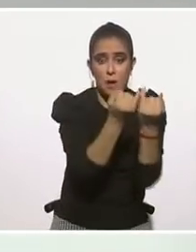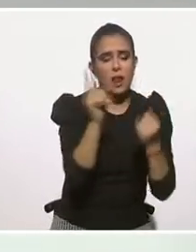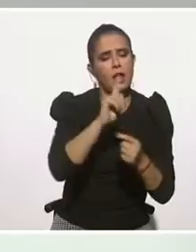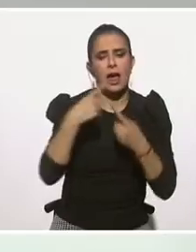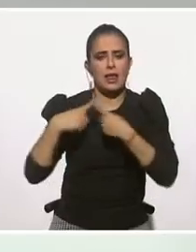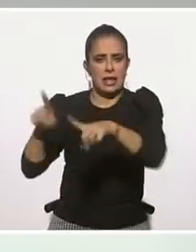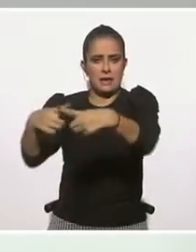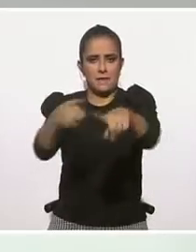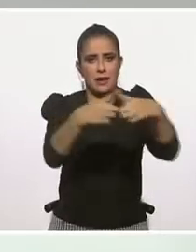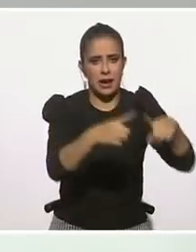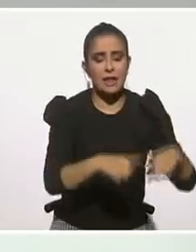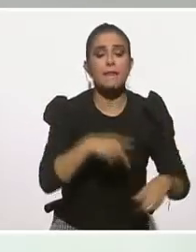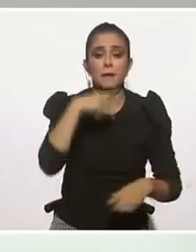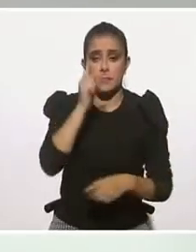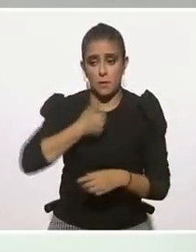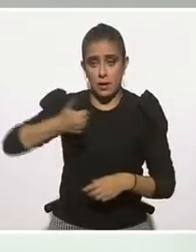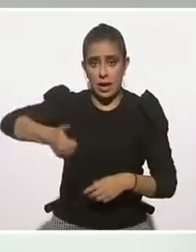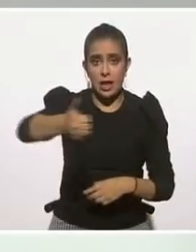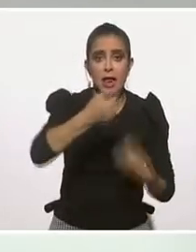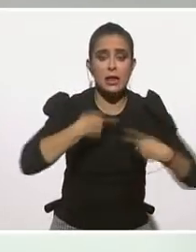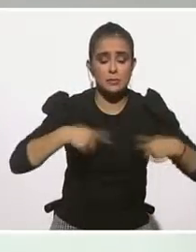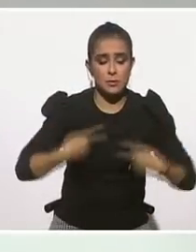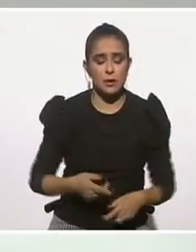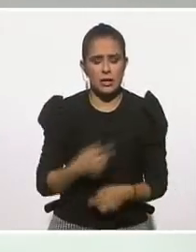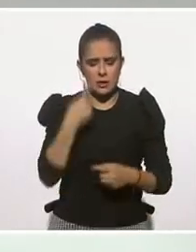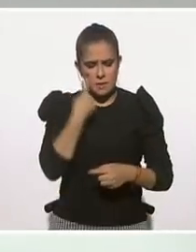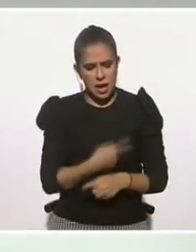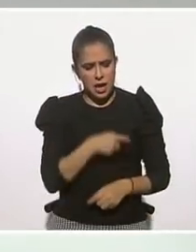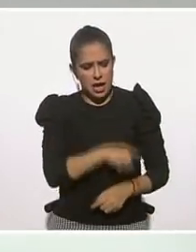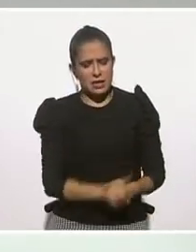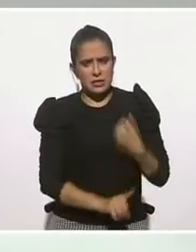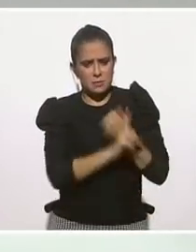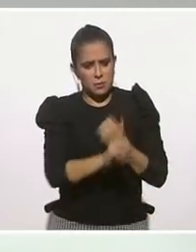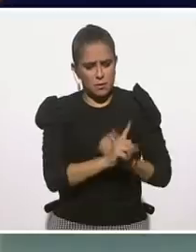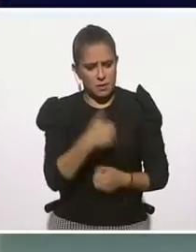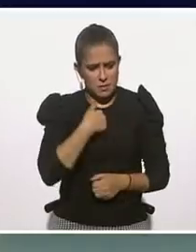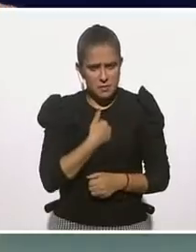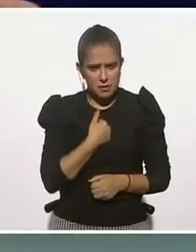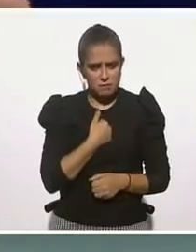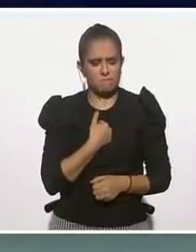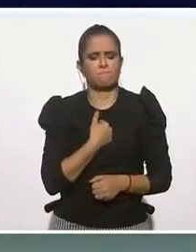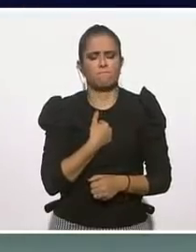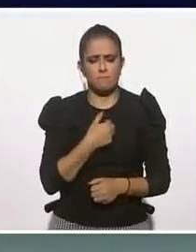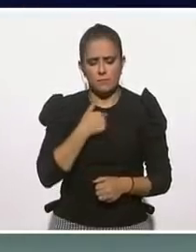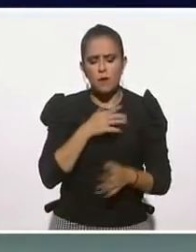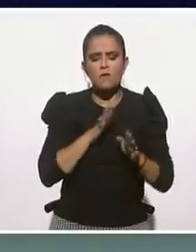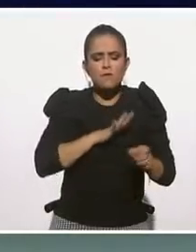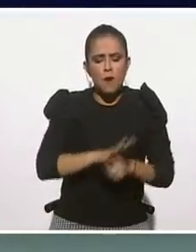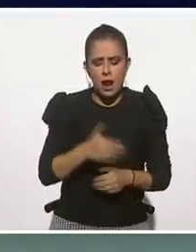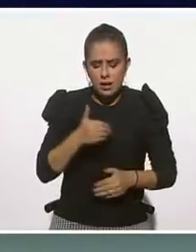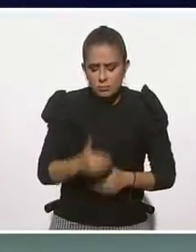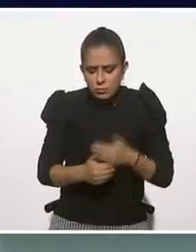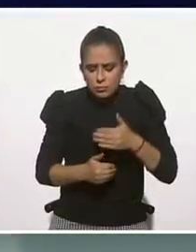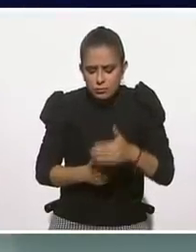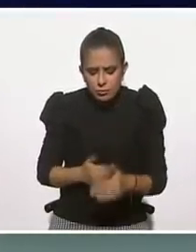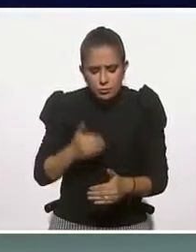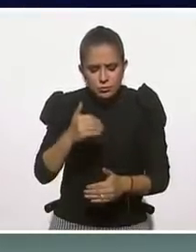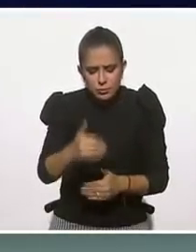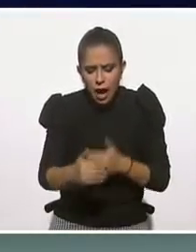en dónde me encuentro de acuerdo a esa situación crítica, puedo ver en qué parte del proceso me encuentro. Y en esa parte del proceso,